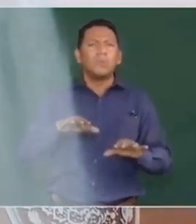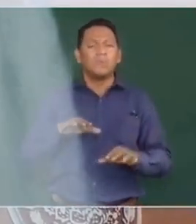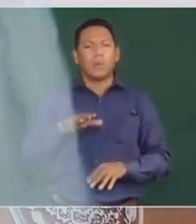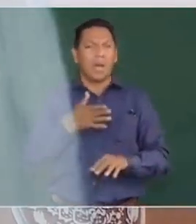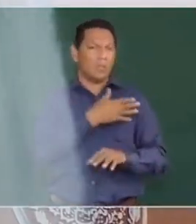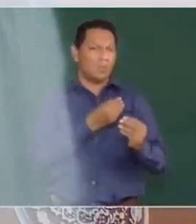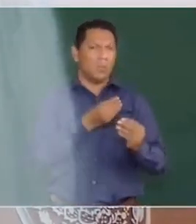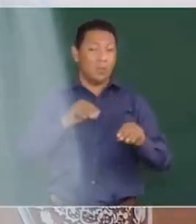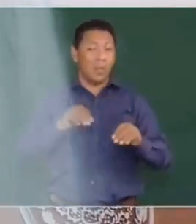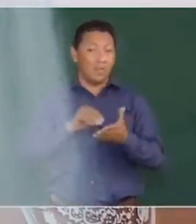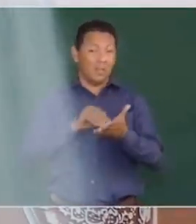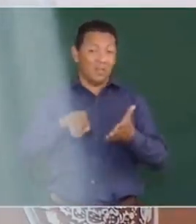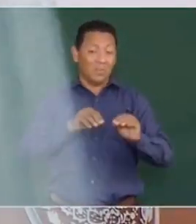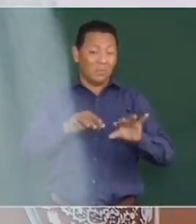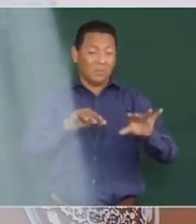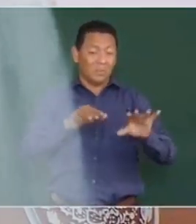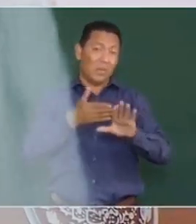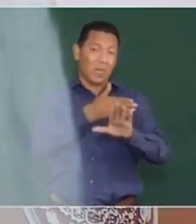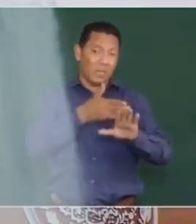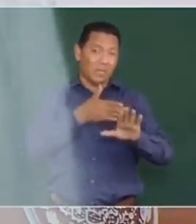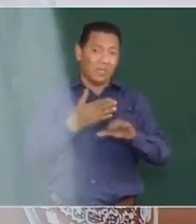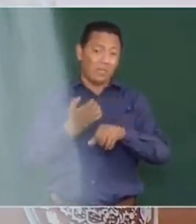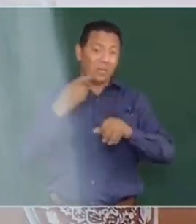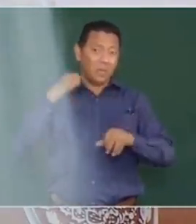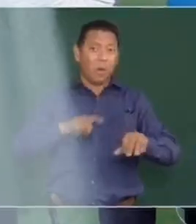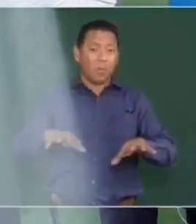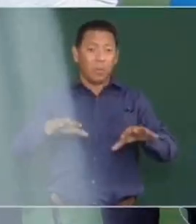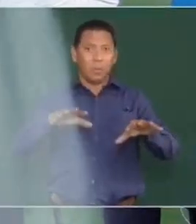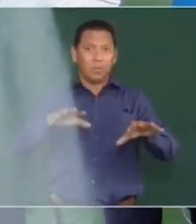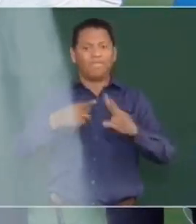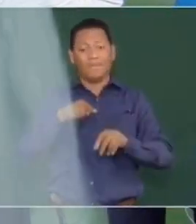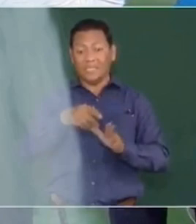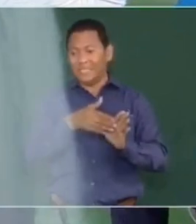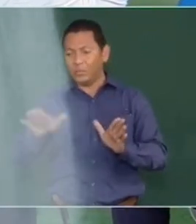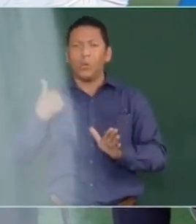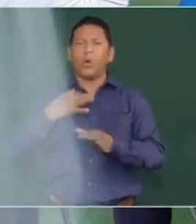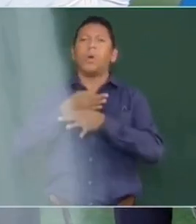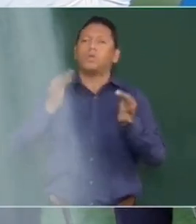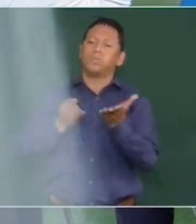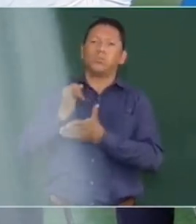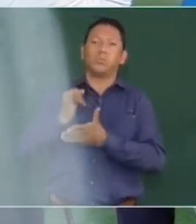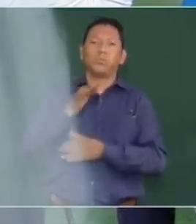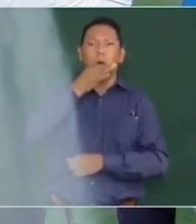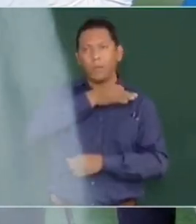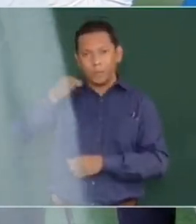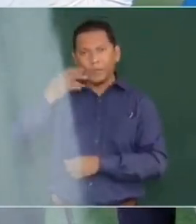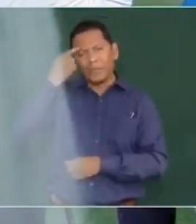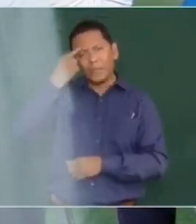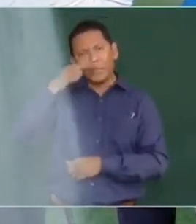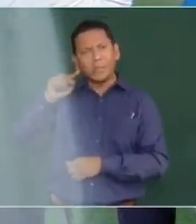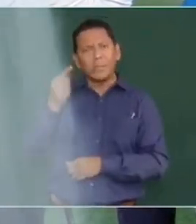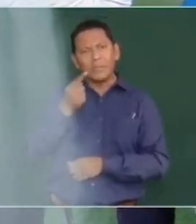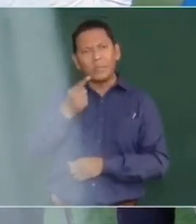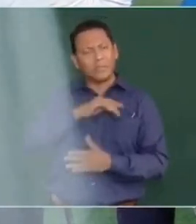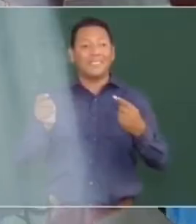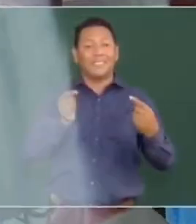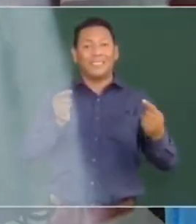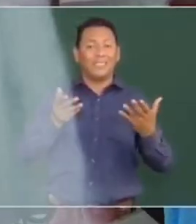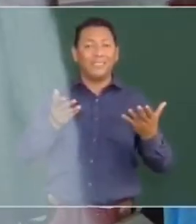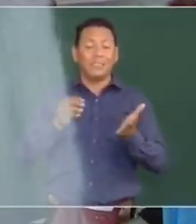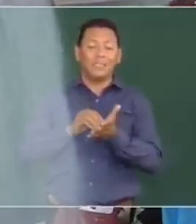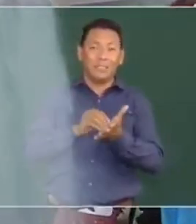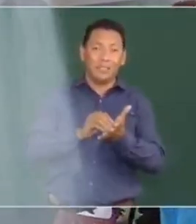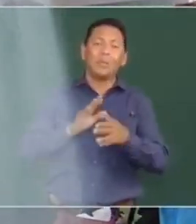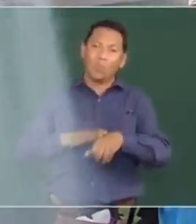volumen de agua, de todas maneras se inundó el Estado, a partir de ahí emitió un decreto para que se turbinara permanentemente.